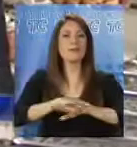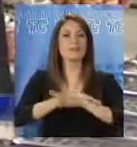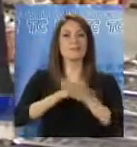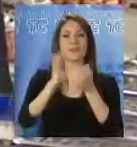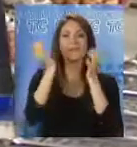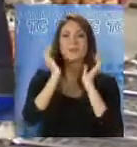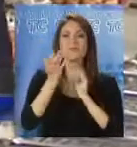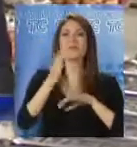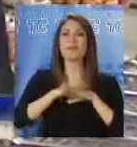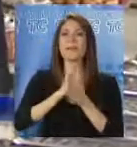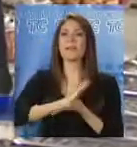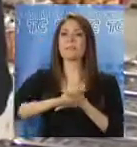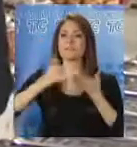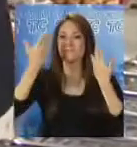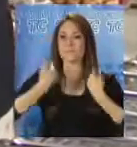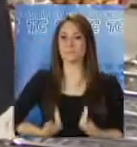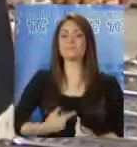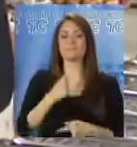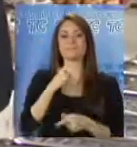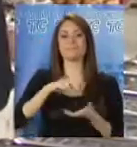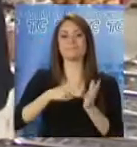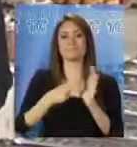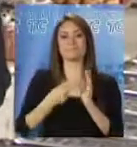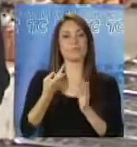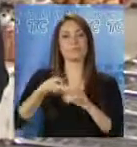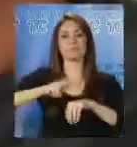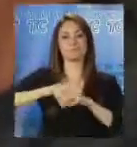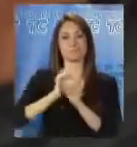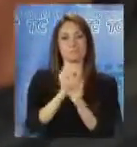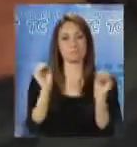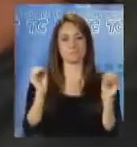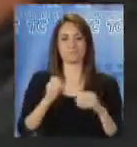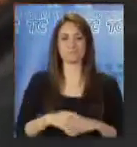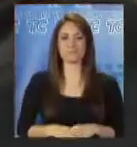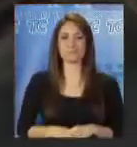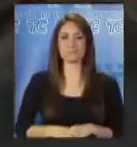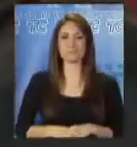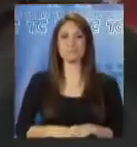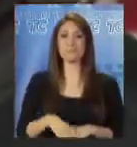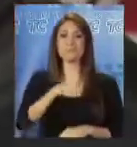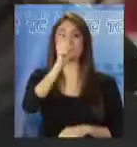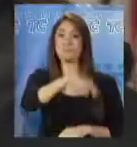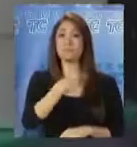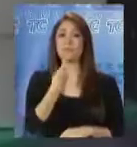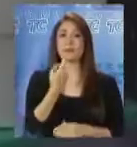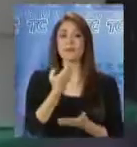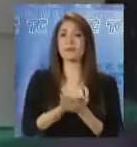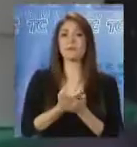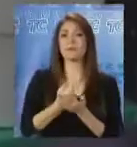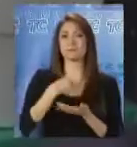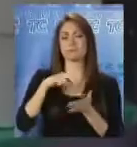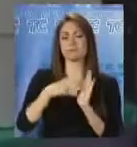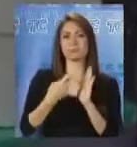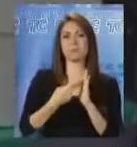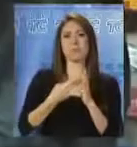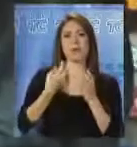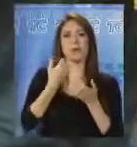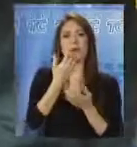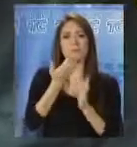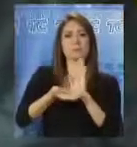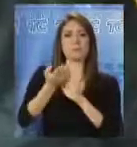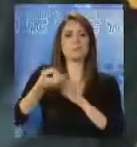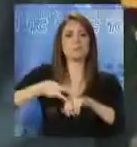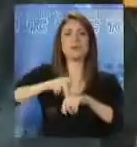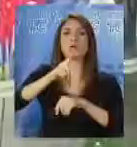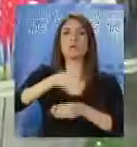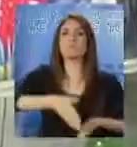variación de precios en lo que refiere a las medidas arancelarias. Diego Pailacho dice que económicamente no se ha visto afectado y compró pañeles